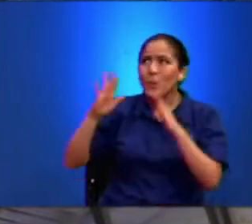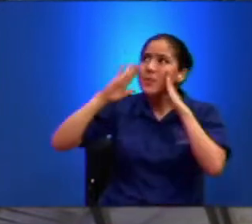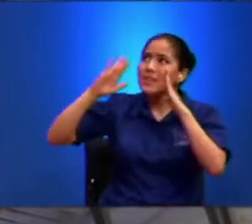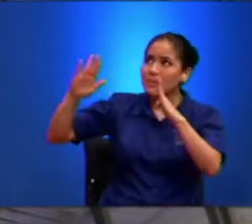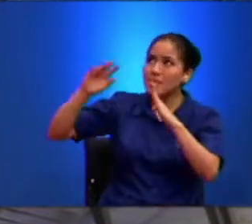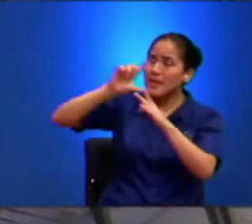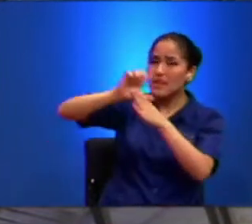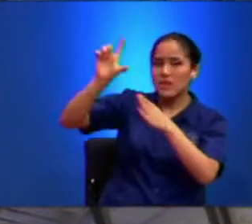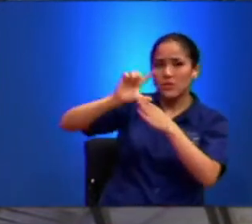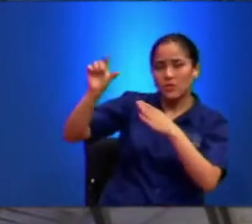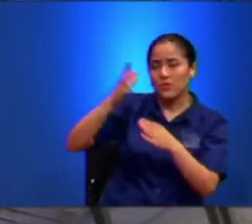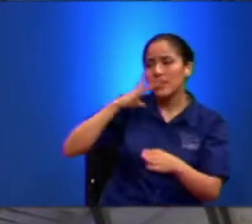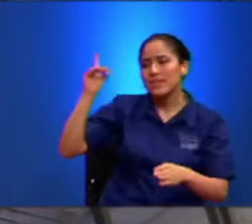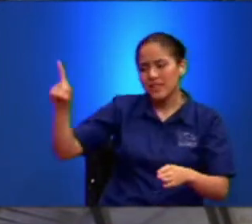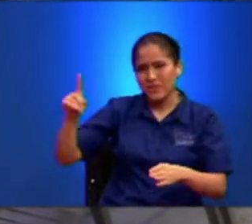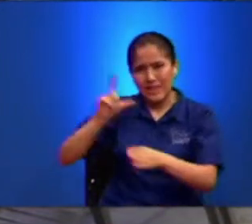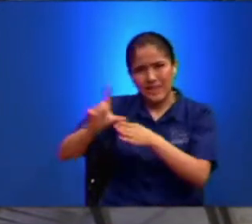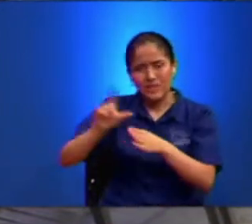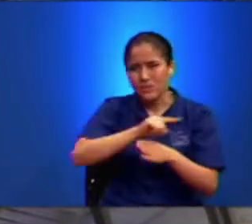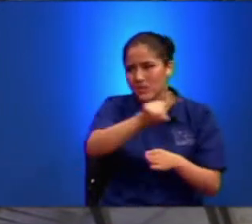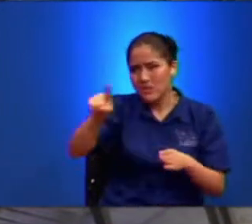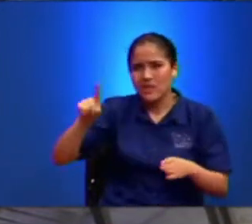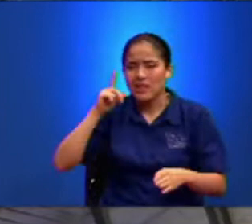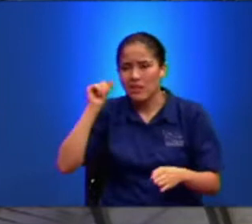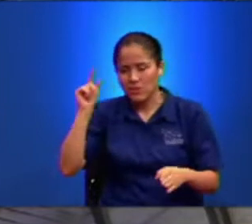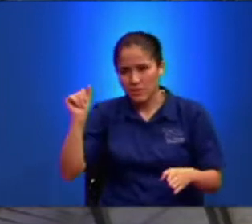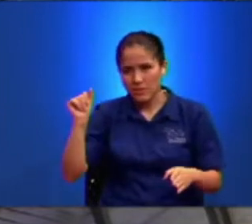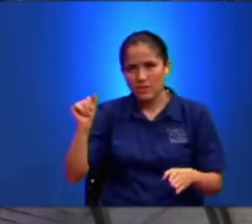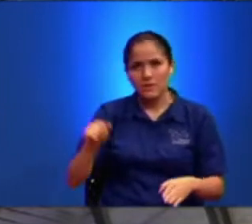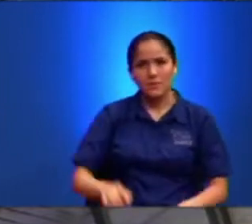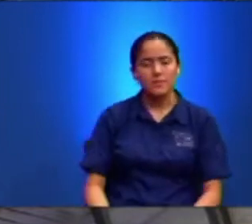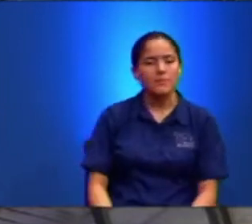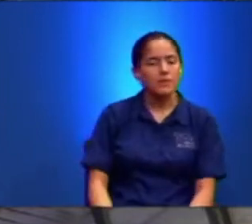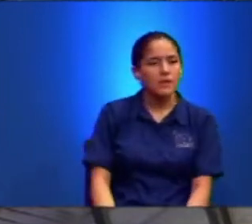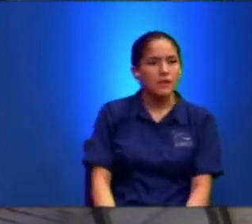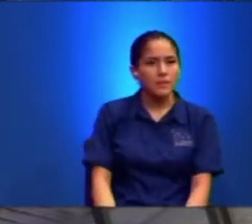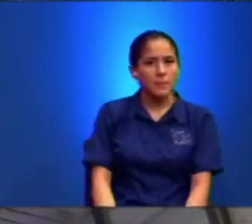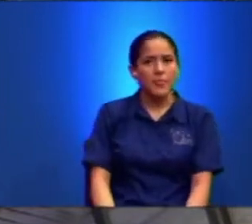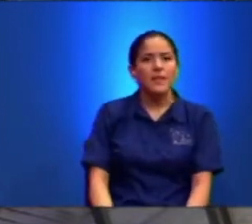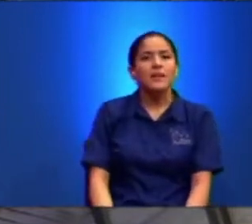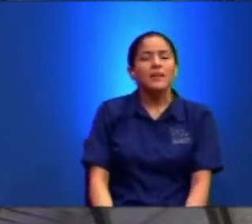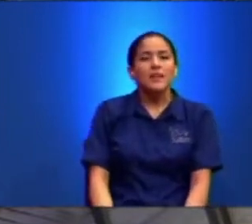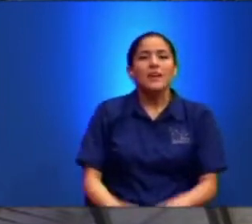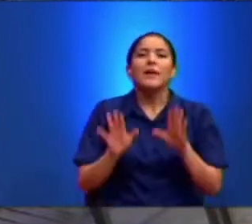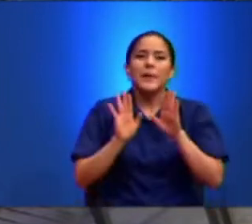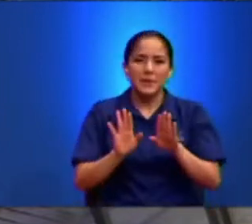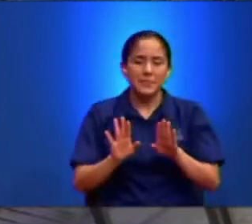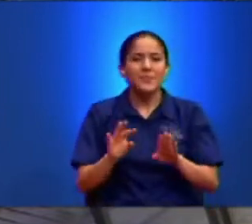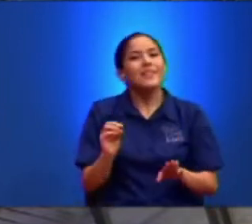cosas De Dios Sino en las de los hombres Espera Hermano ¿Qué haría usted?